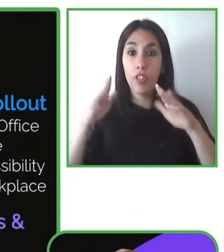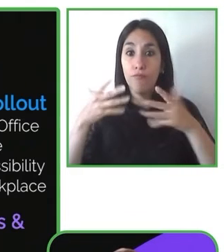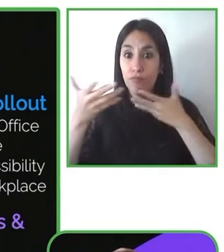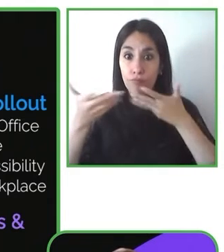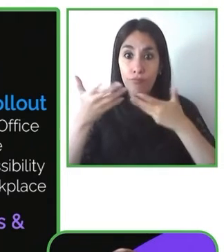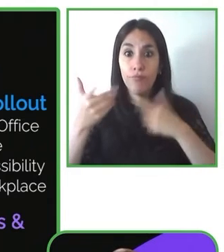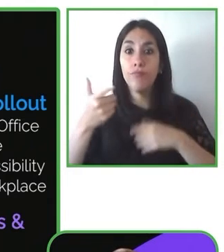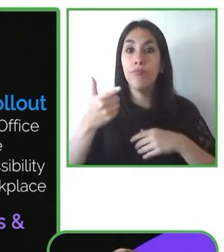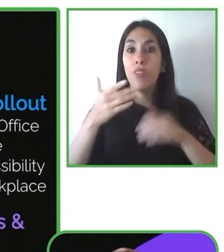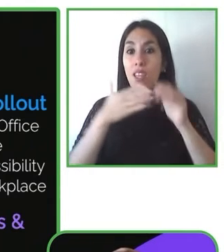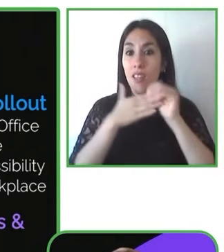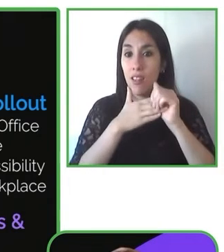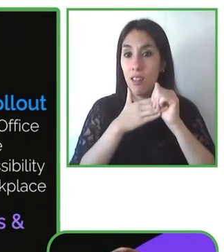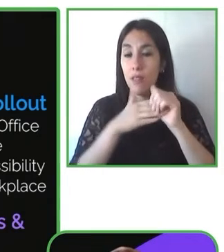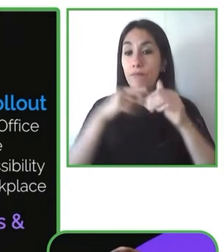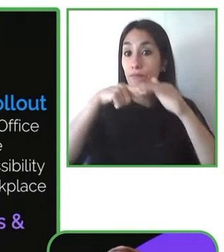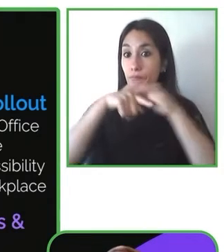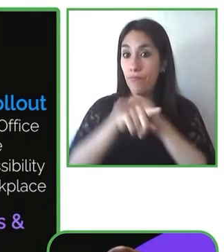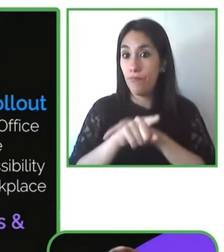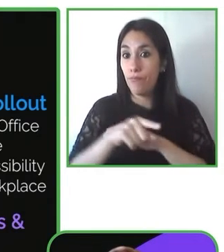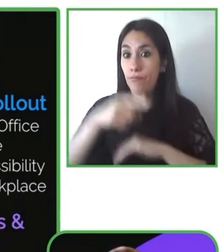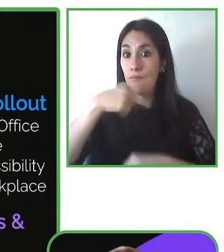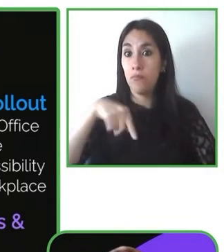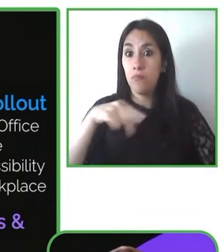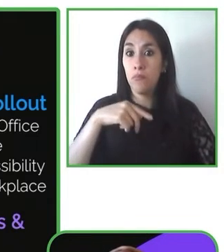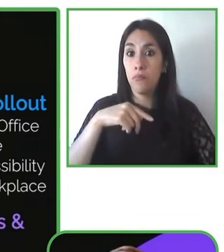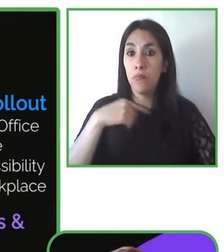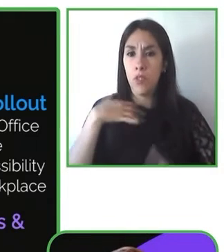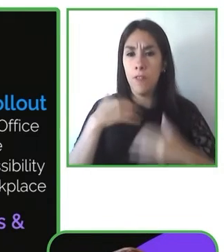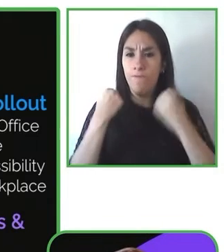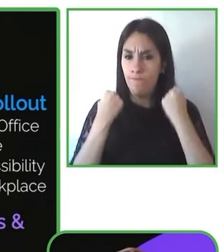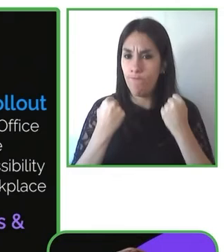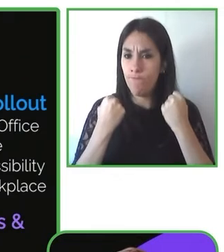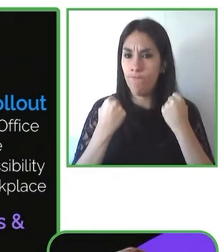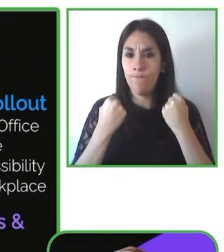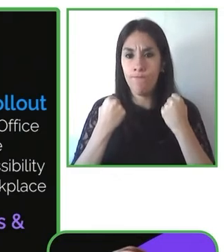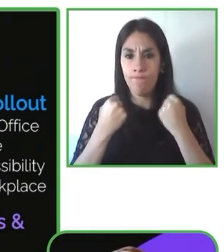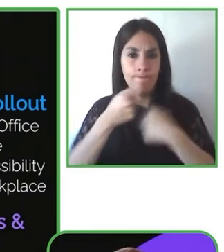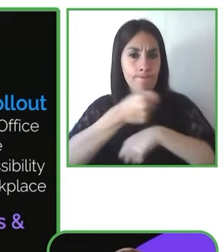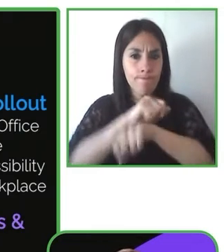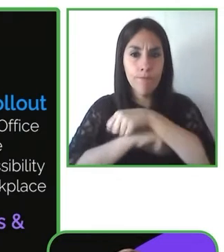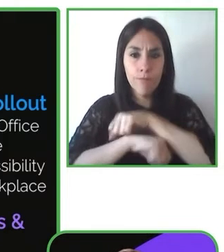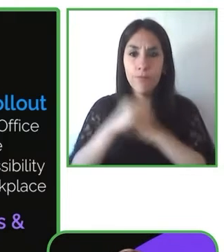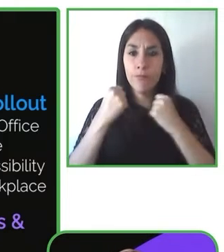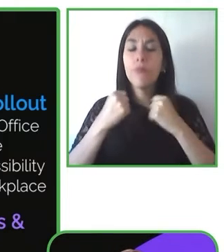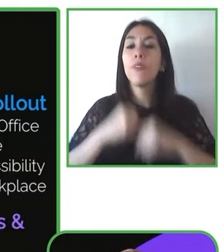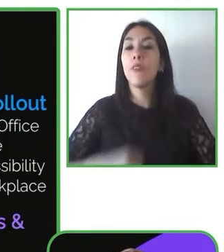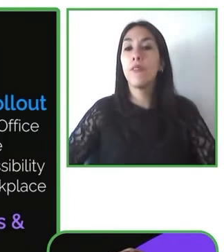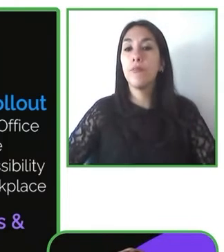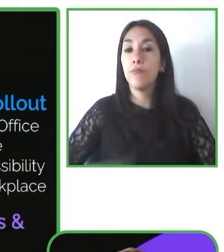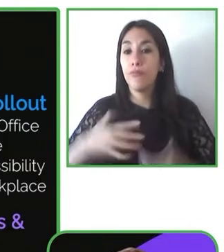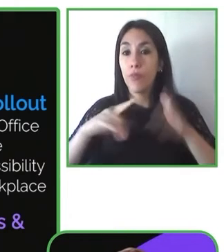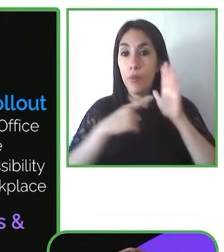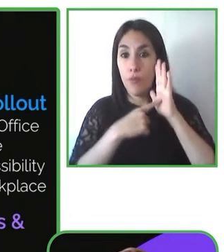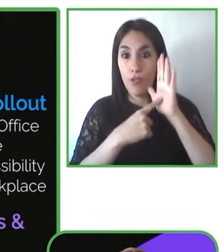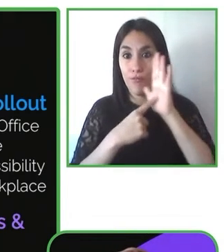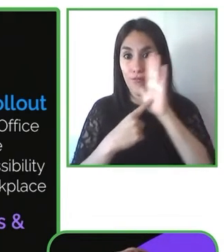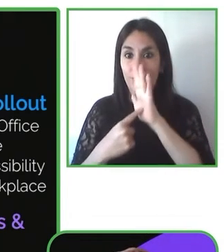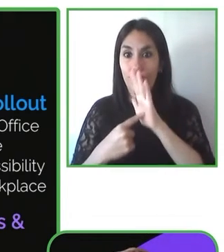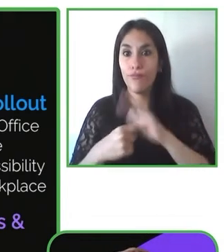tomamos de manera muy seria. Y esta es una manera de mostrarles las acciones que intentamos realizar como compañía.